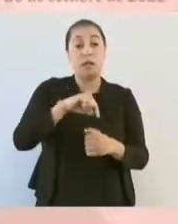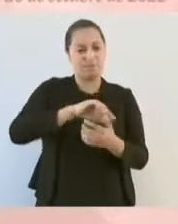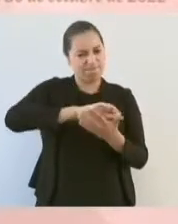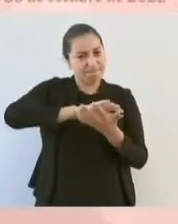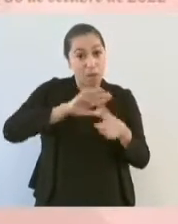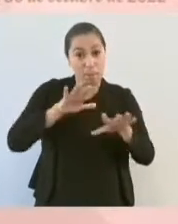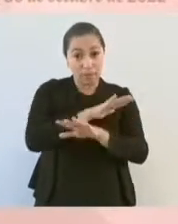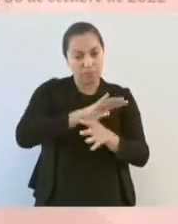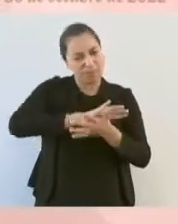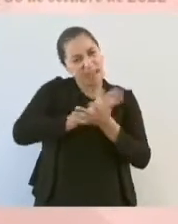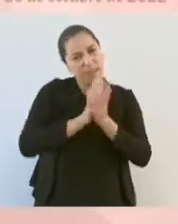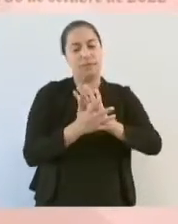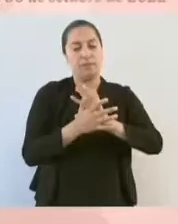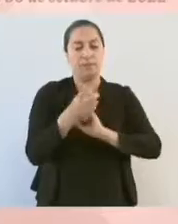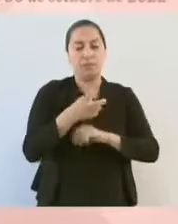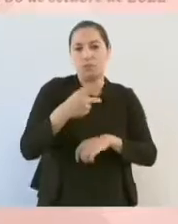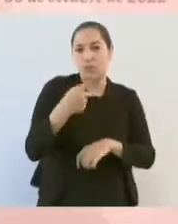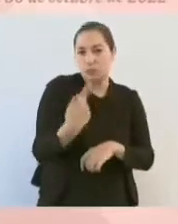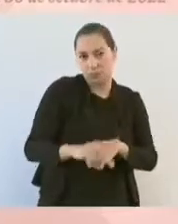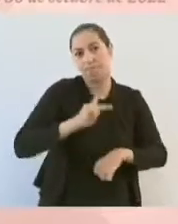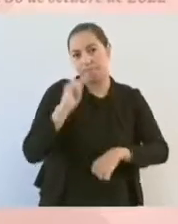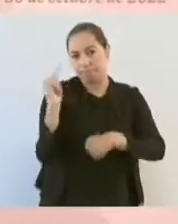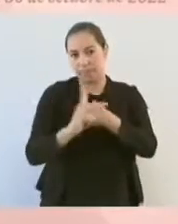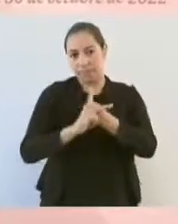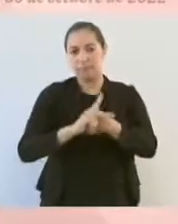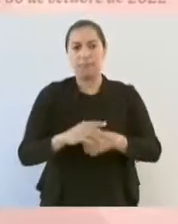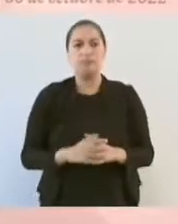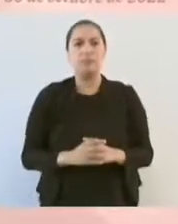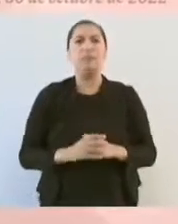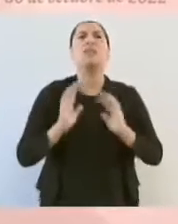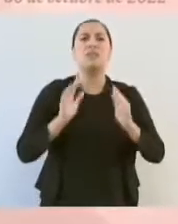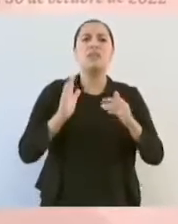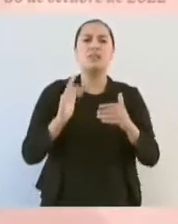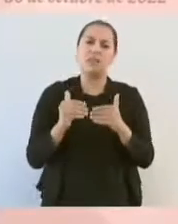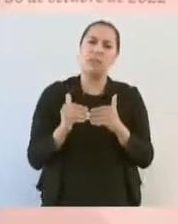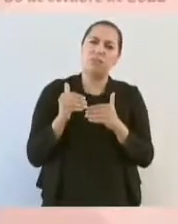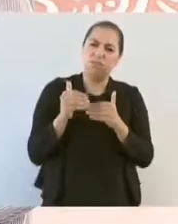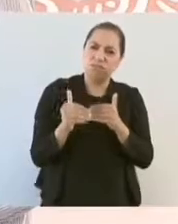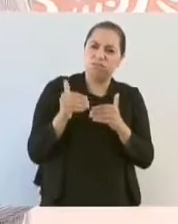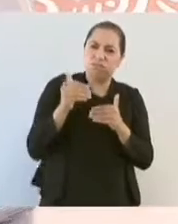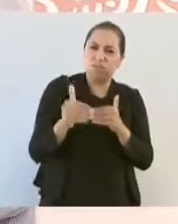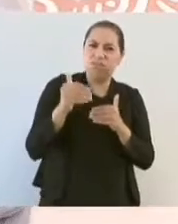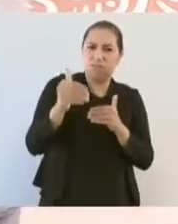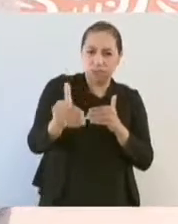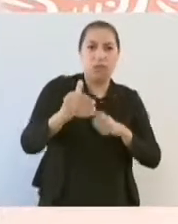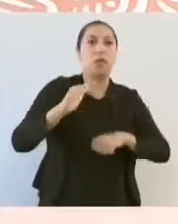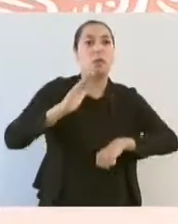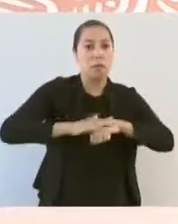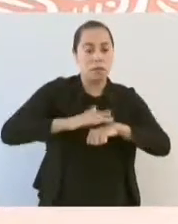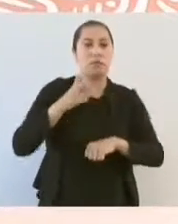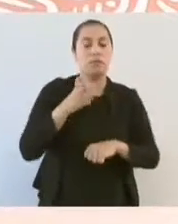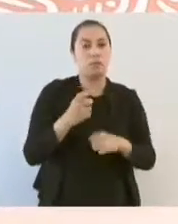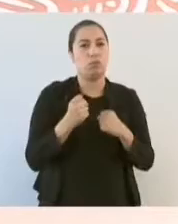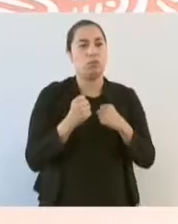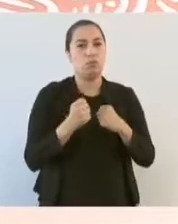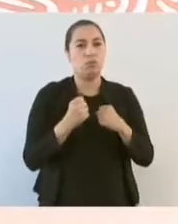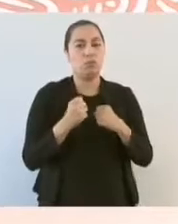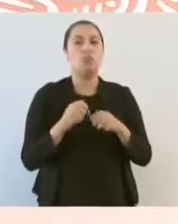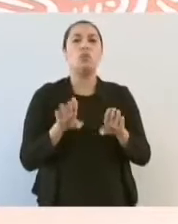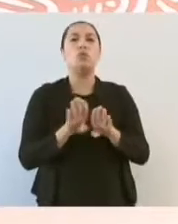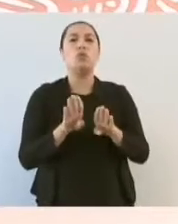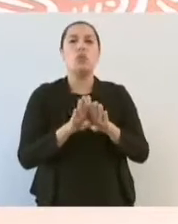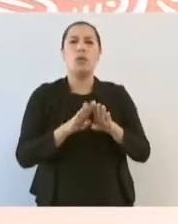de nuestro país. Ya hemos avanzado mucho, sobre todo combatiendo